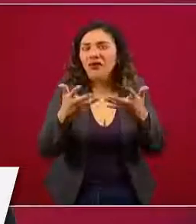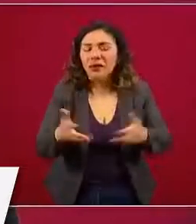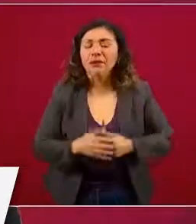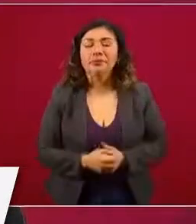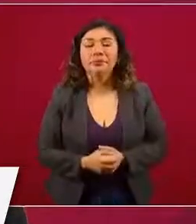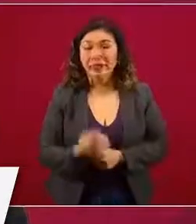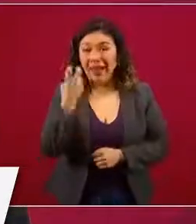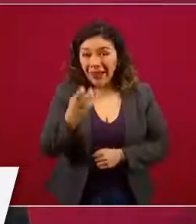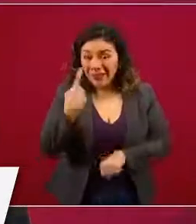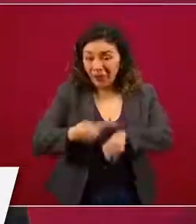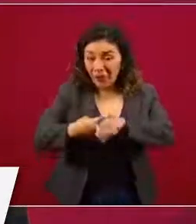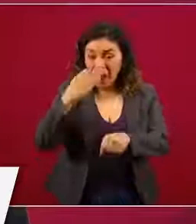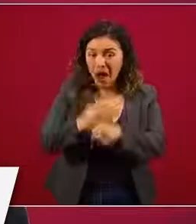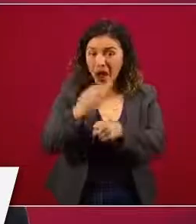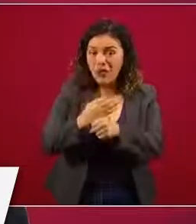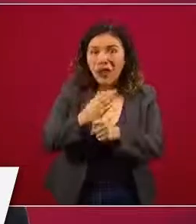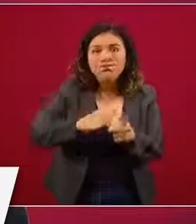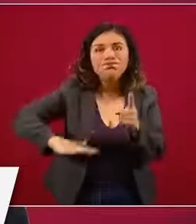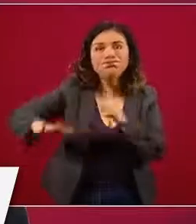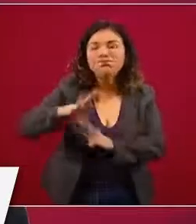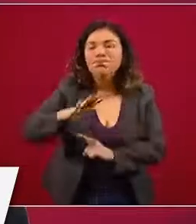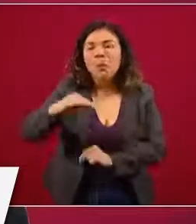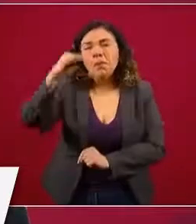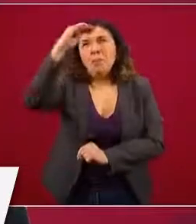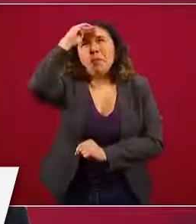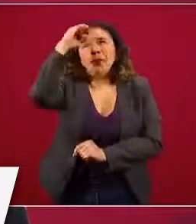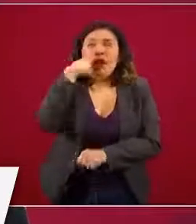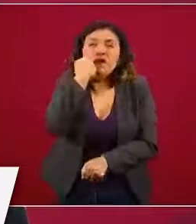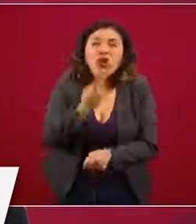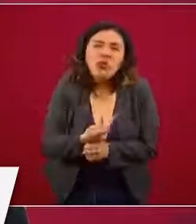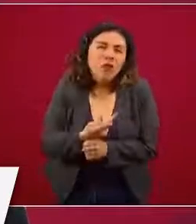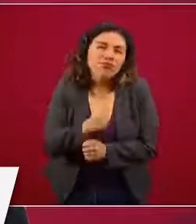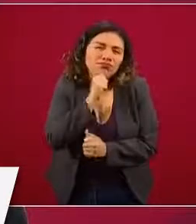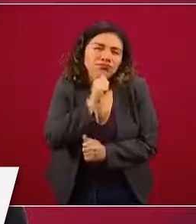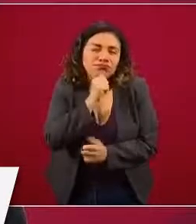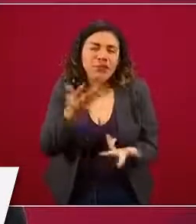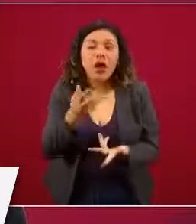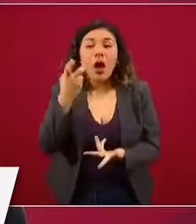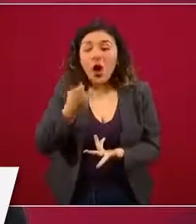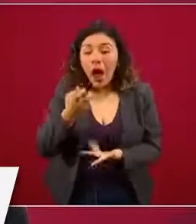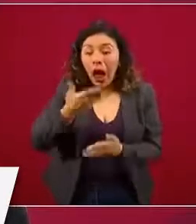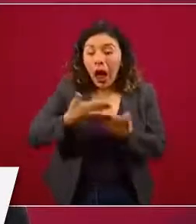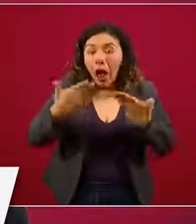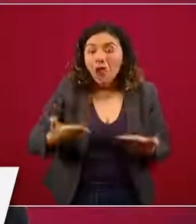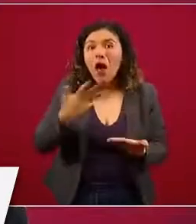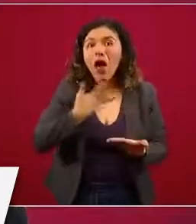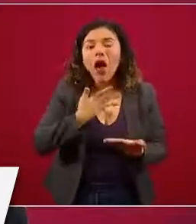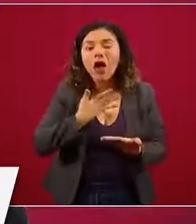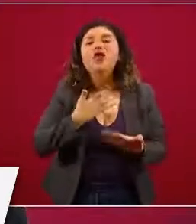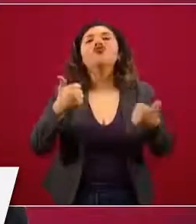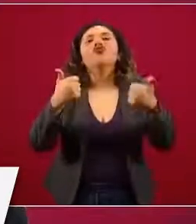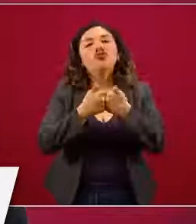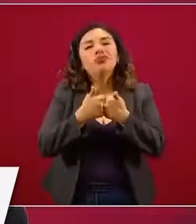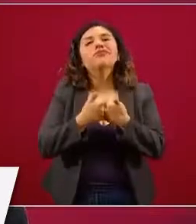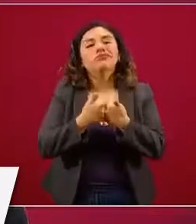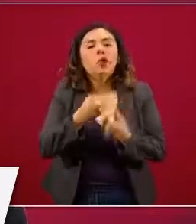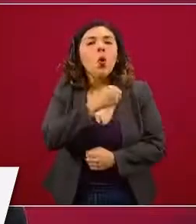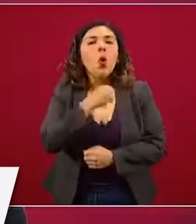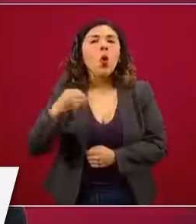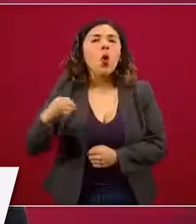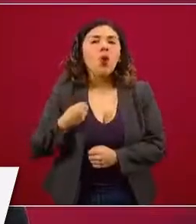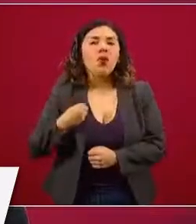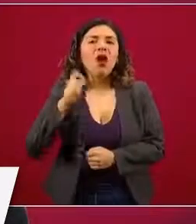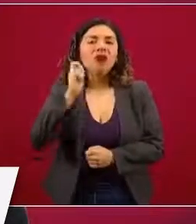epidemia que vivimos involuntariamente, hoy nos acompaña de una acción moralmente obligada,